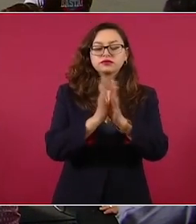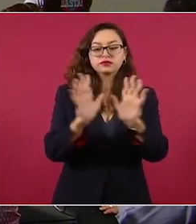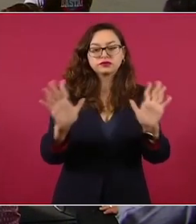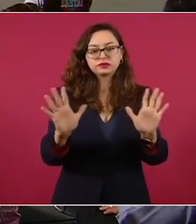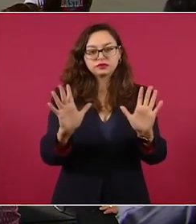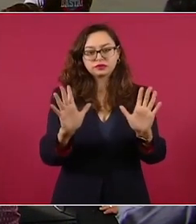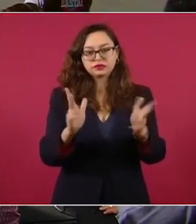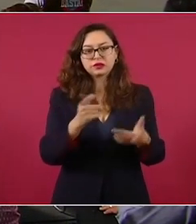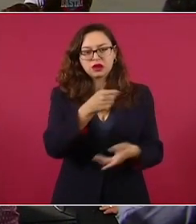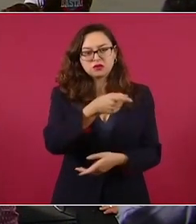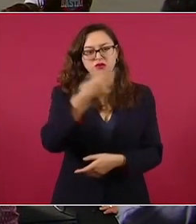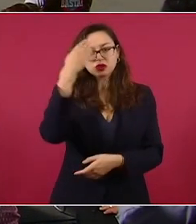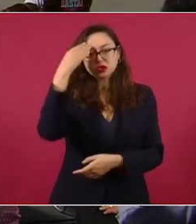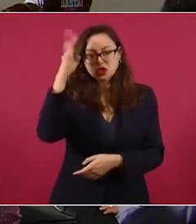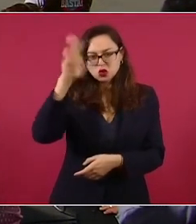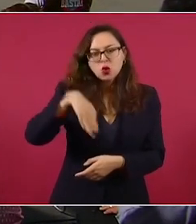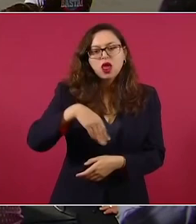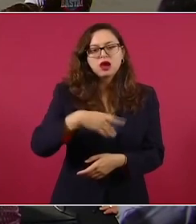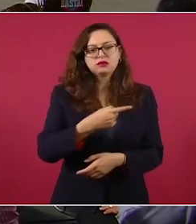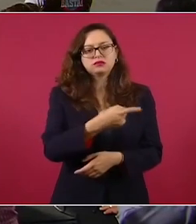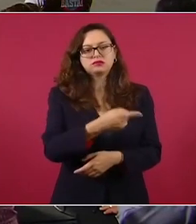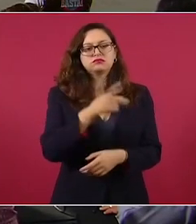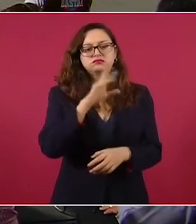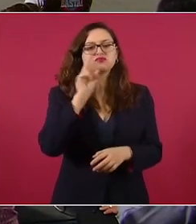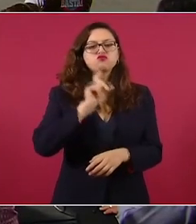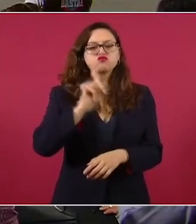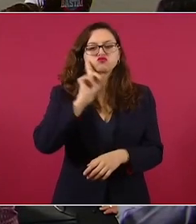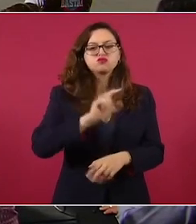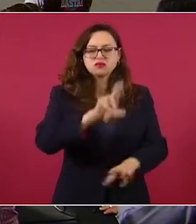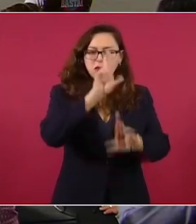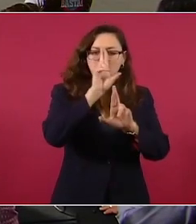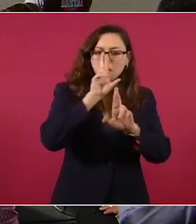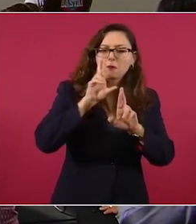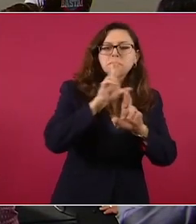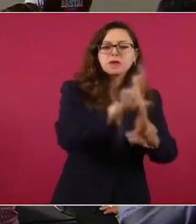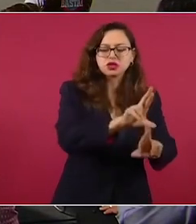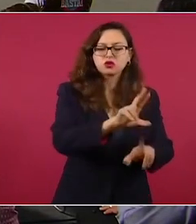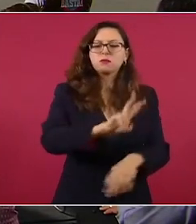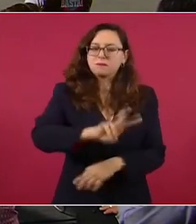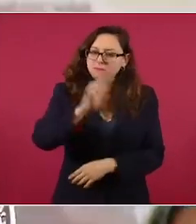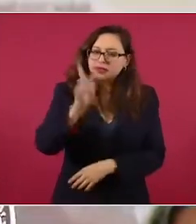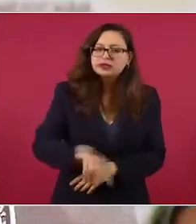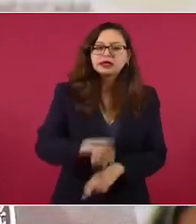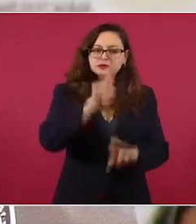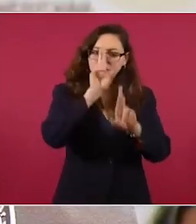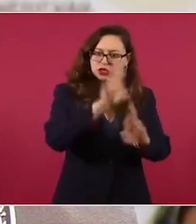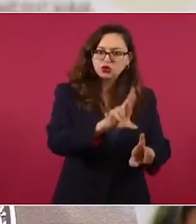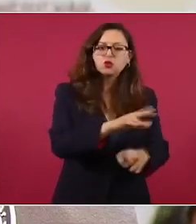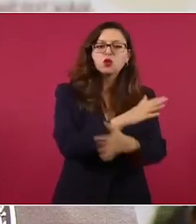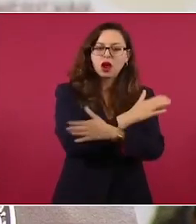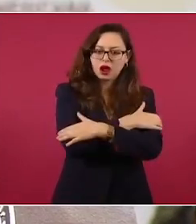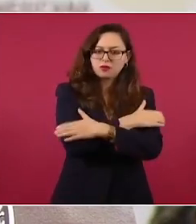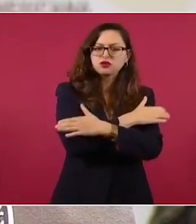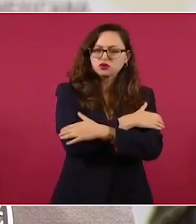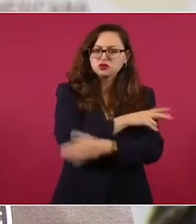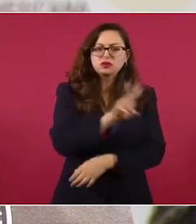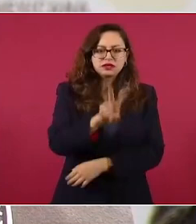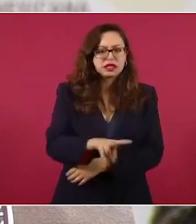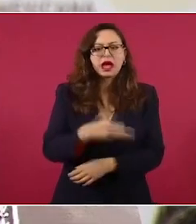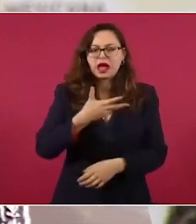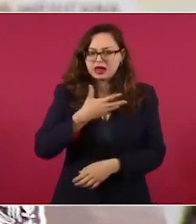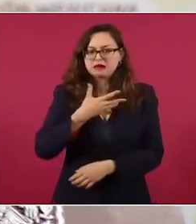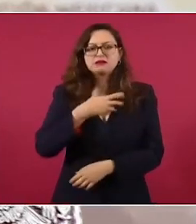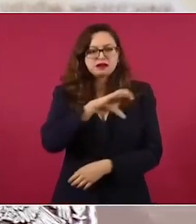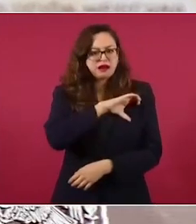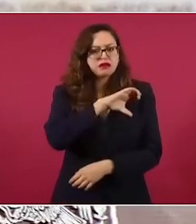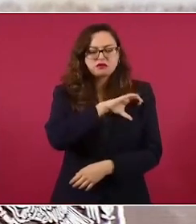mi respeto, todo mi respeto, le mando un abrazo, la quiero, se lo